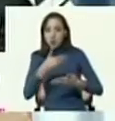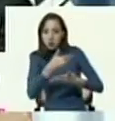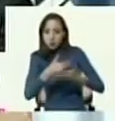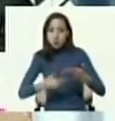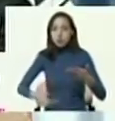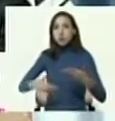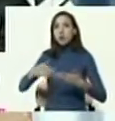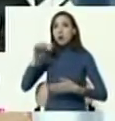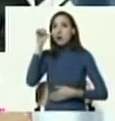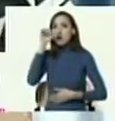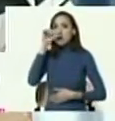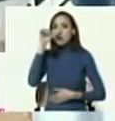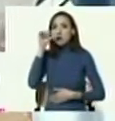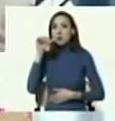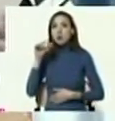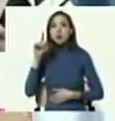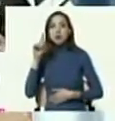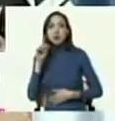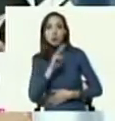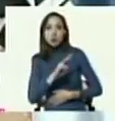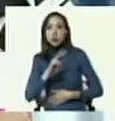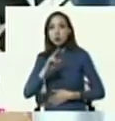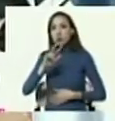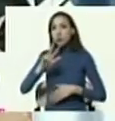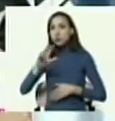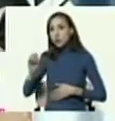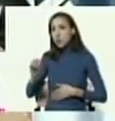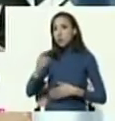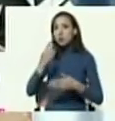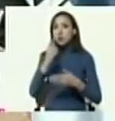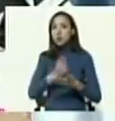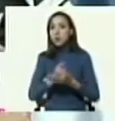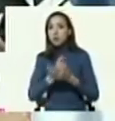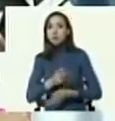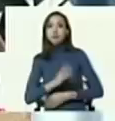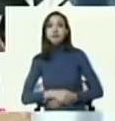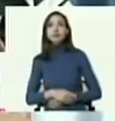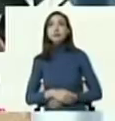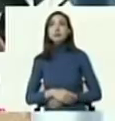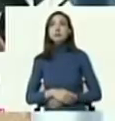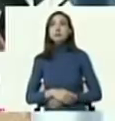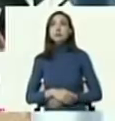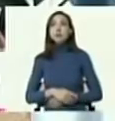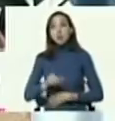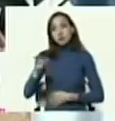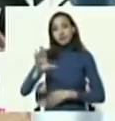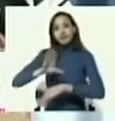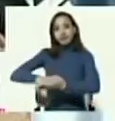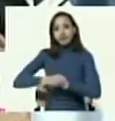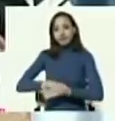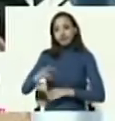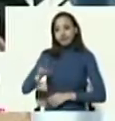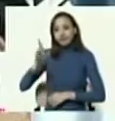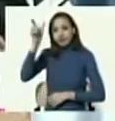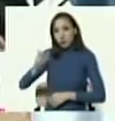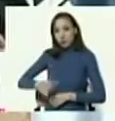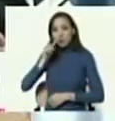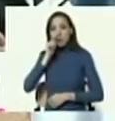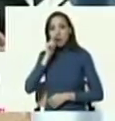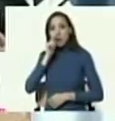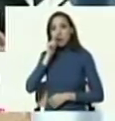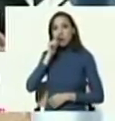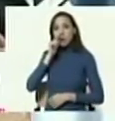kilos 200 gramos. En este sentido, fue detenido el ciudadano venezolano Farid Perdomo Yunda,